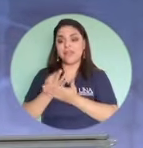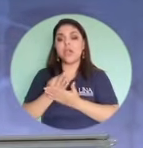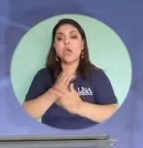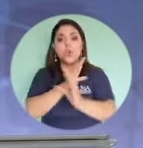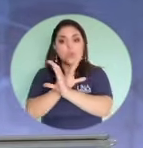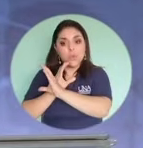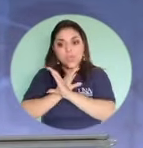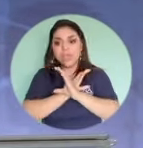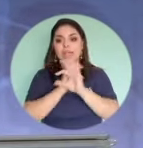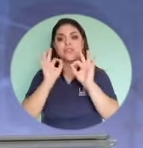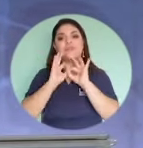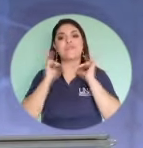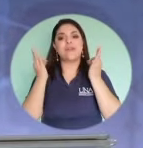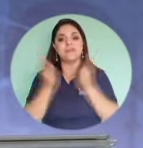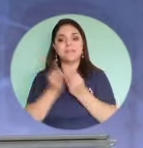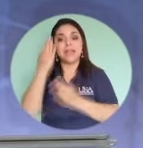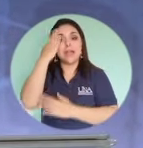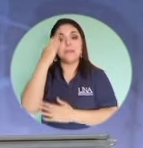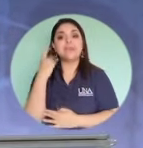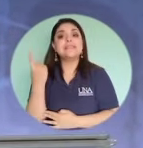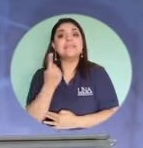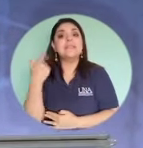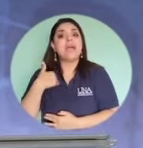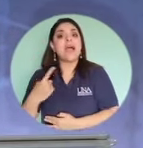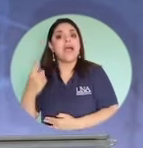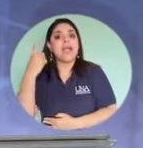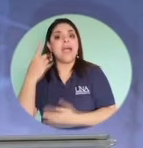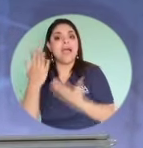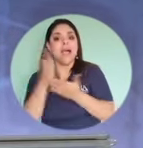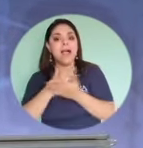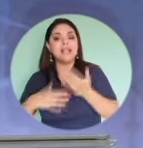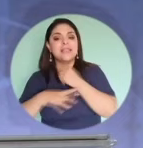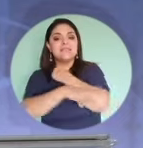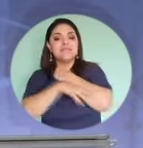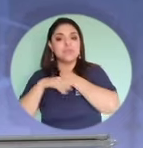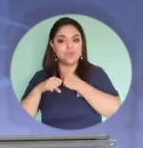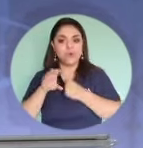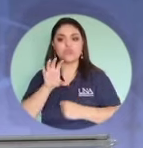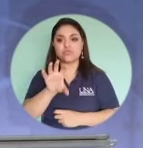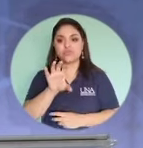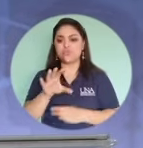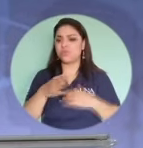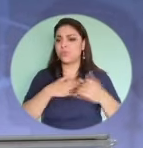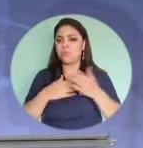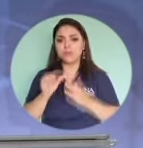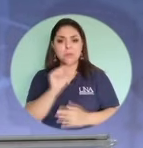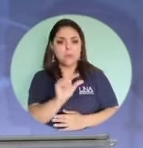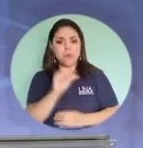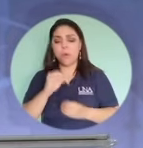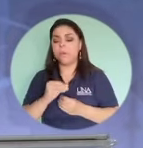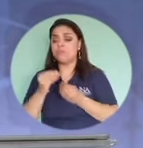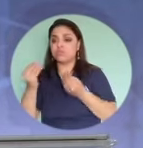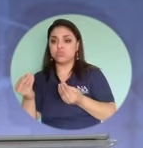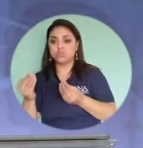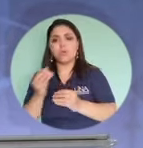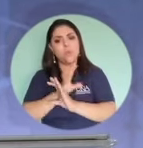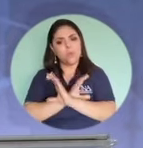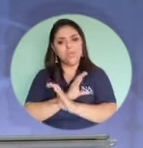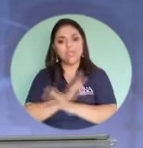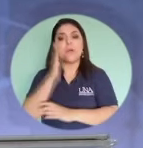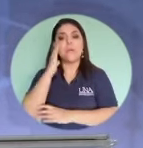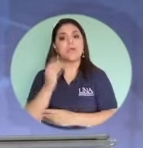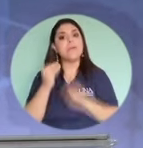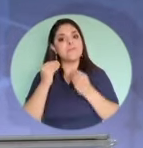cuide los datos de toda su familia porque siempre habrá alguien que va a querer ir tras lo suyo no importa si es poco o mucho